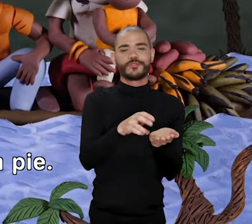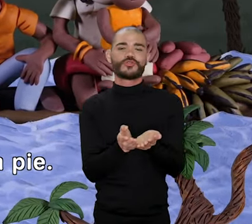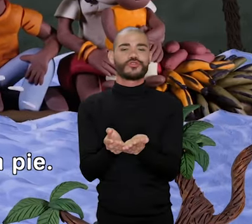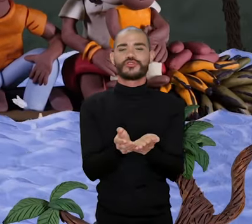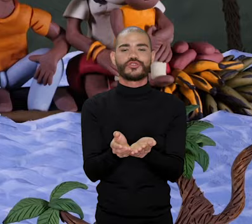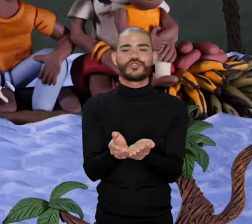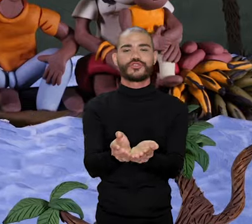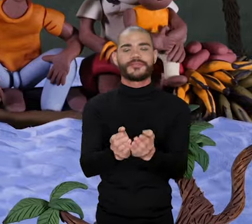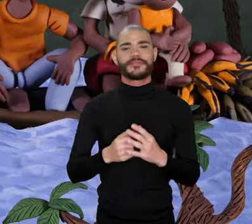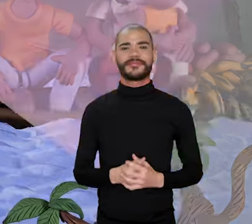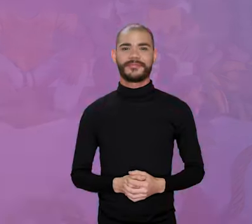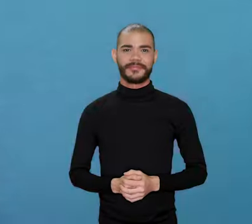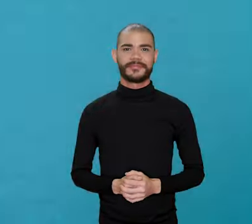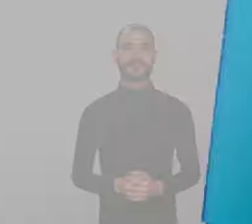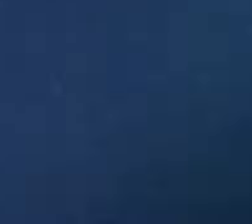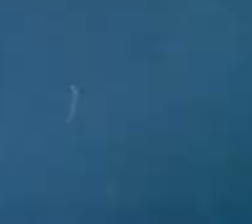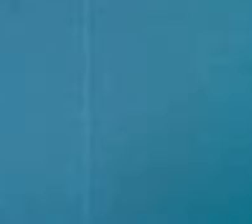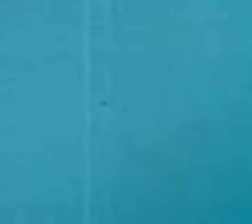trasladarse a pie.